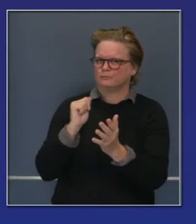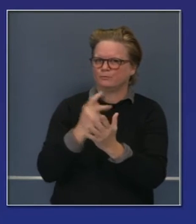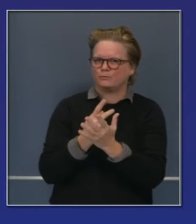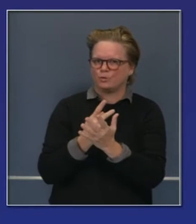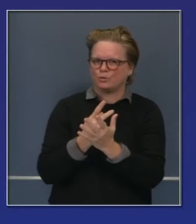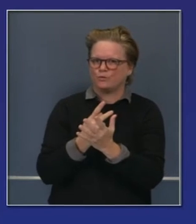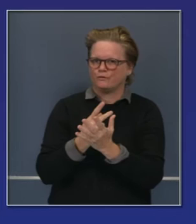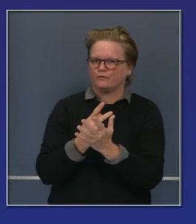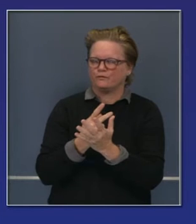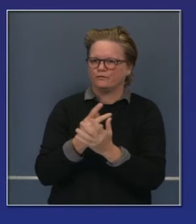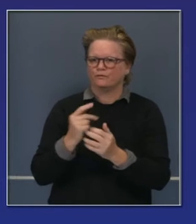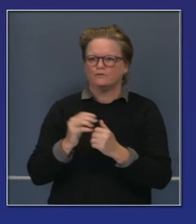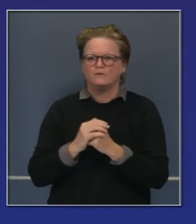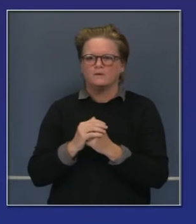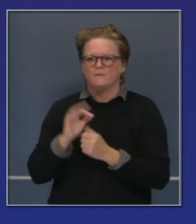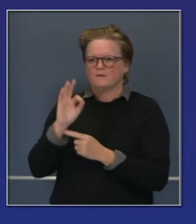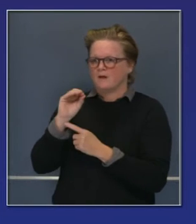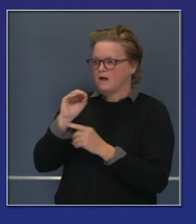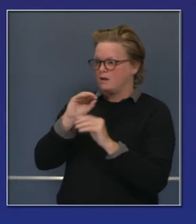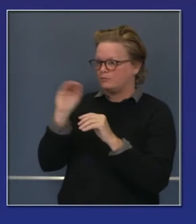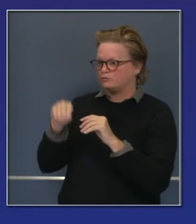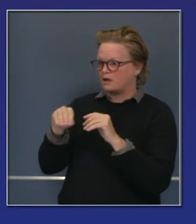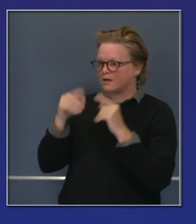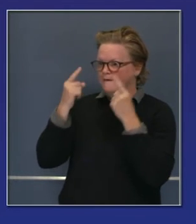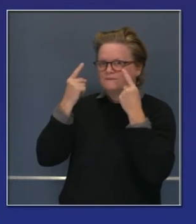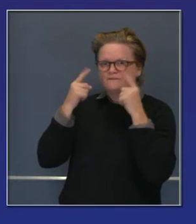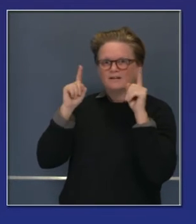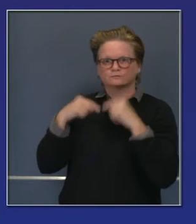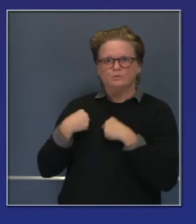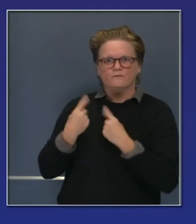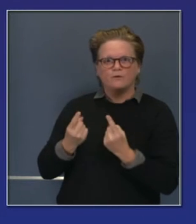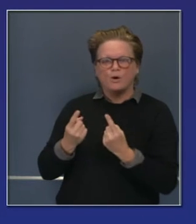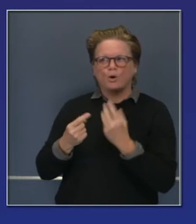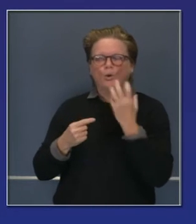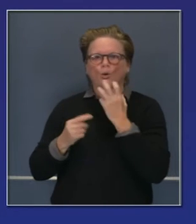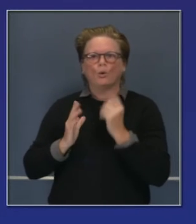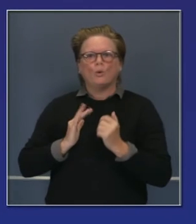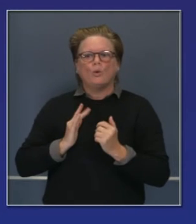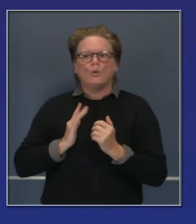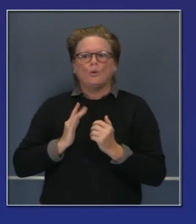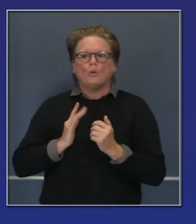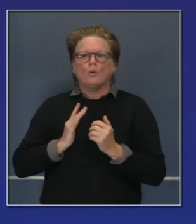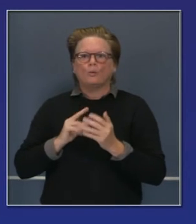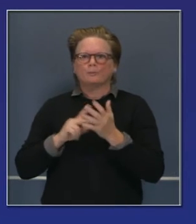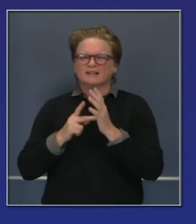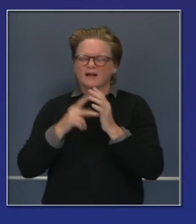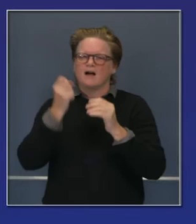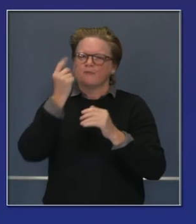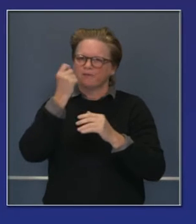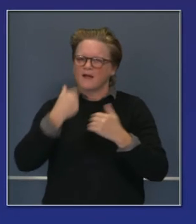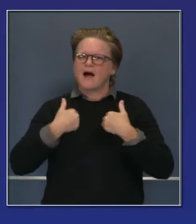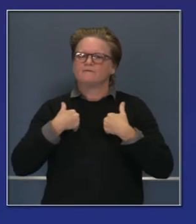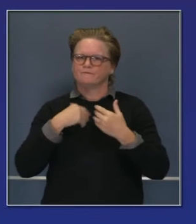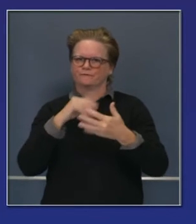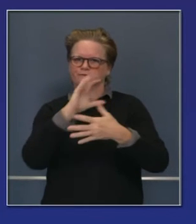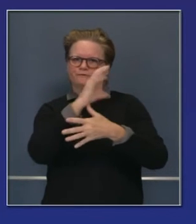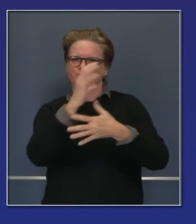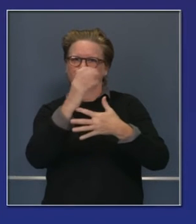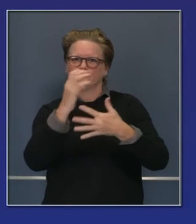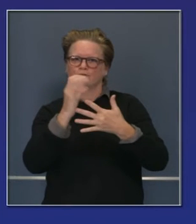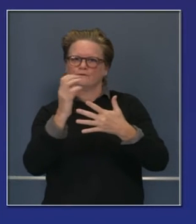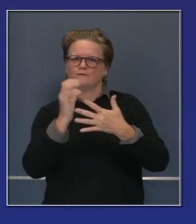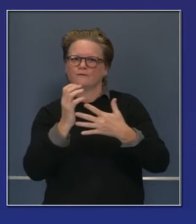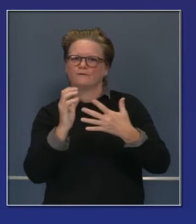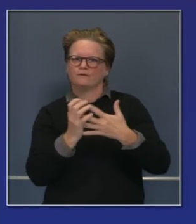Pero estamos viendo la eficacia del 90% que es muy buena, mejor de lo que algunos habían proyectado. Algunos habían